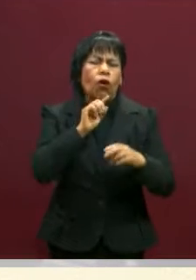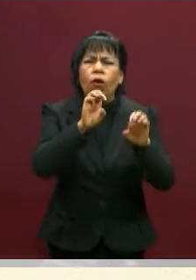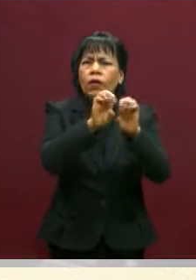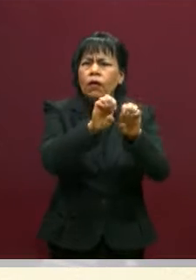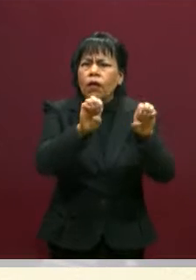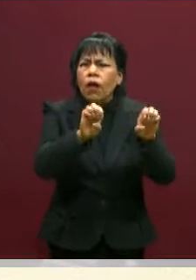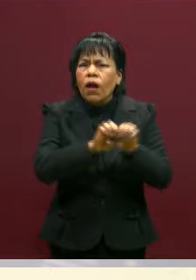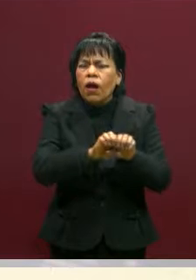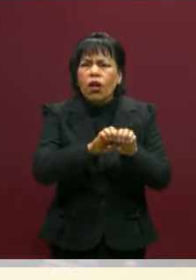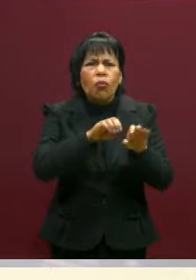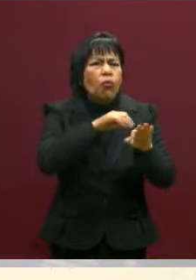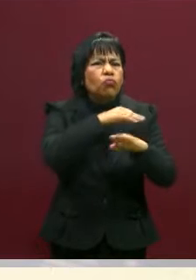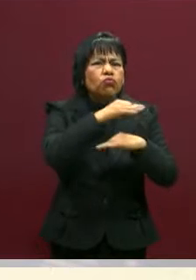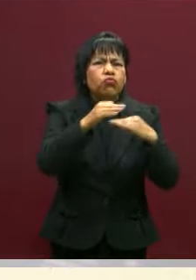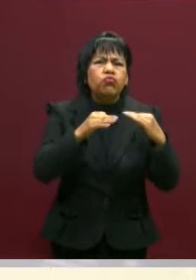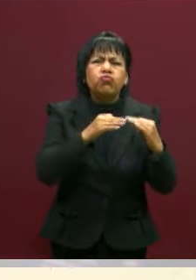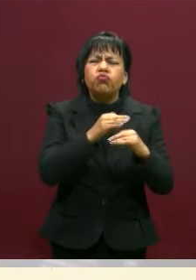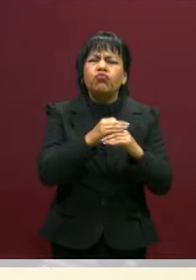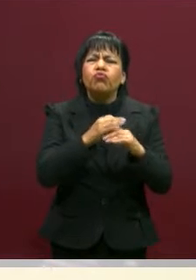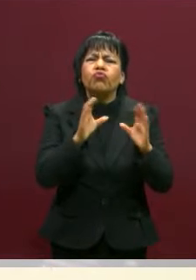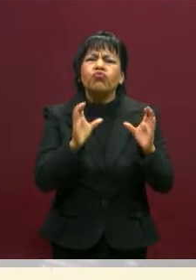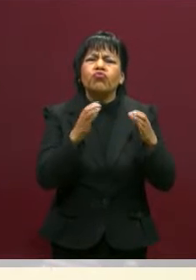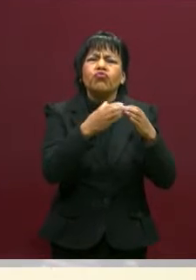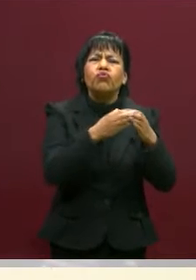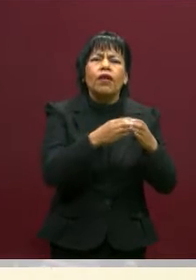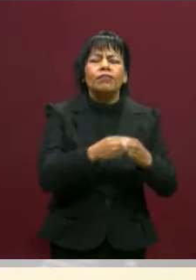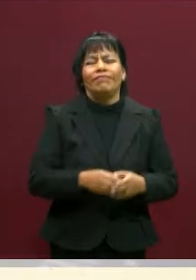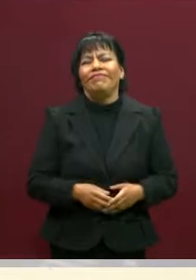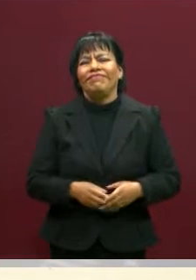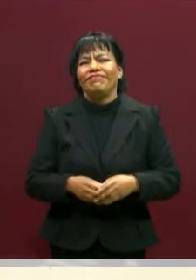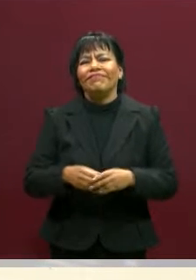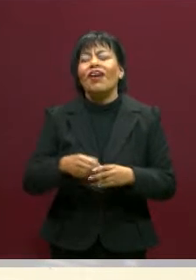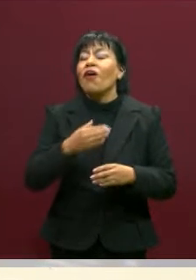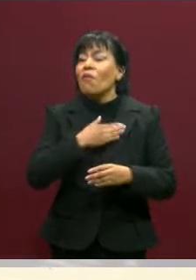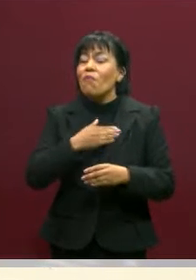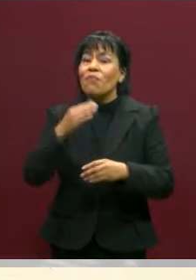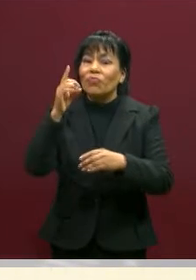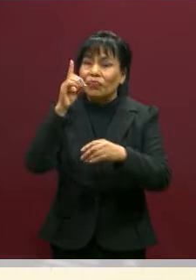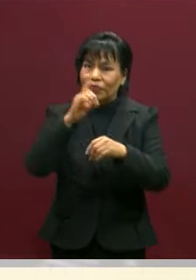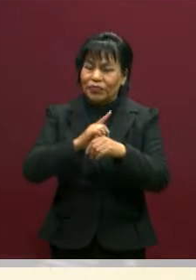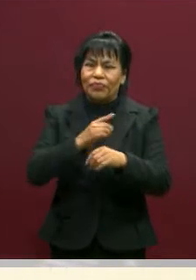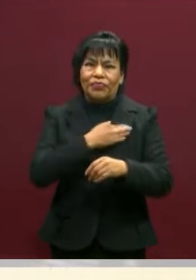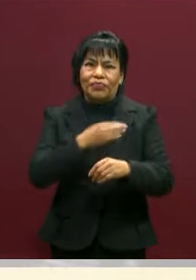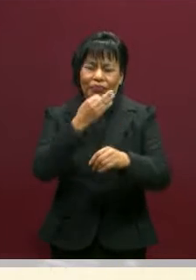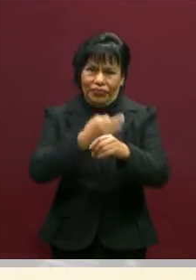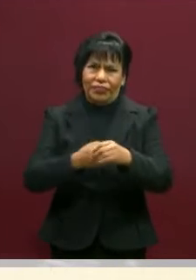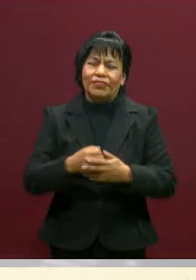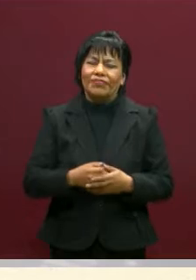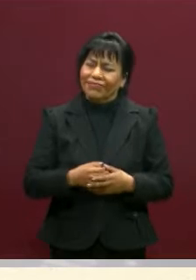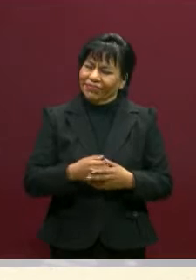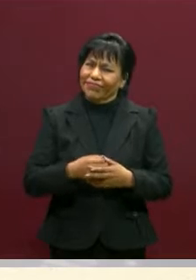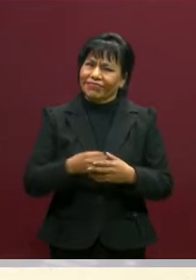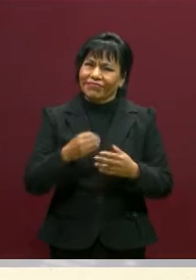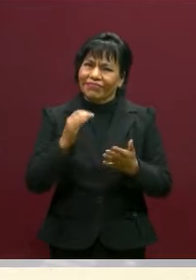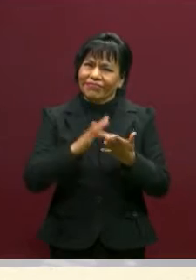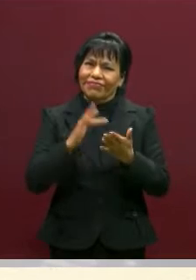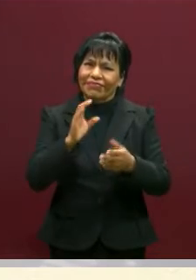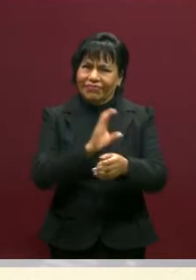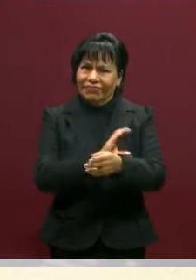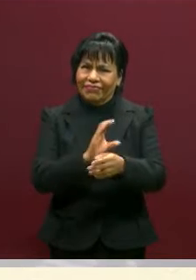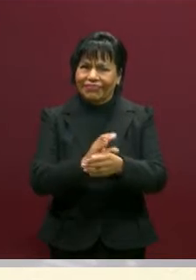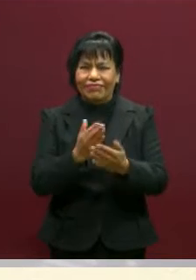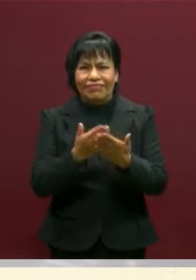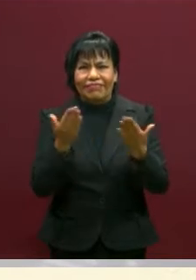directivo de la Secretaría de Educación. Secretario, como siempre, muy buen día, muy buena tarde ya. Muchas gracias por acompañarnos. Estimada Noria, muy buenas